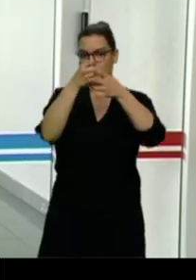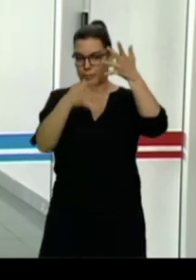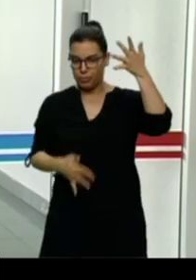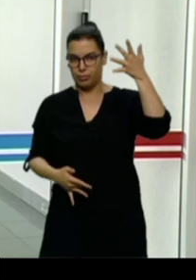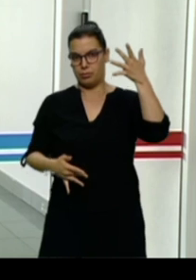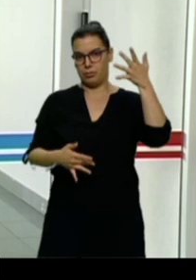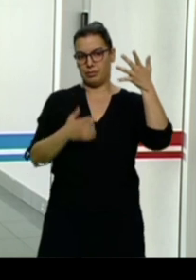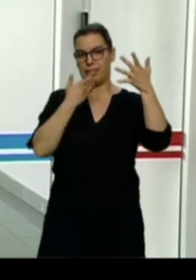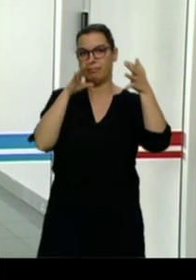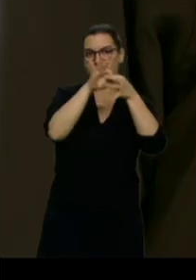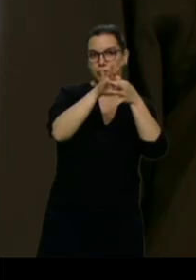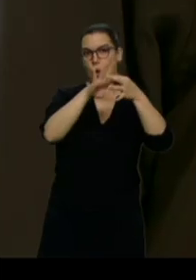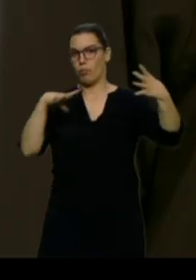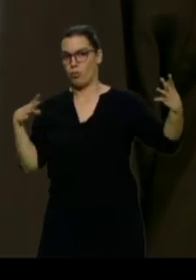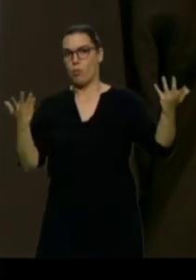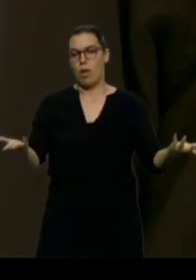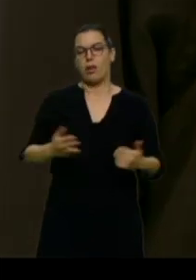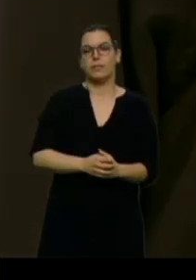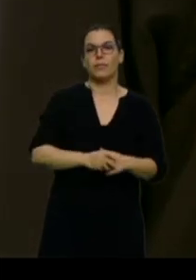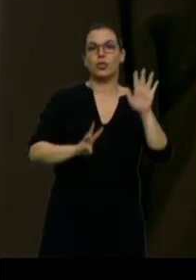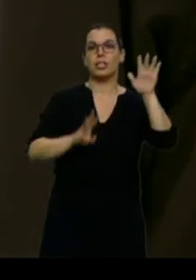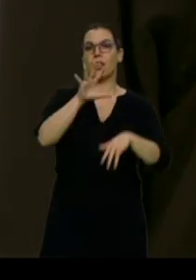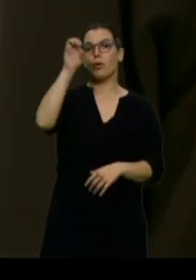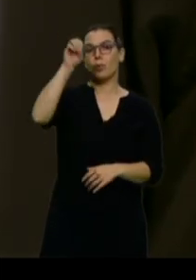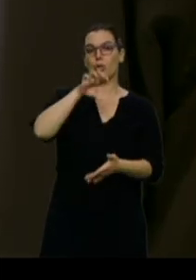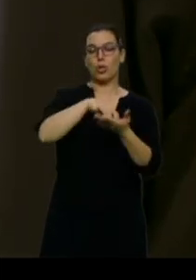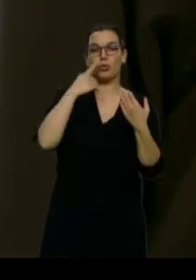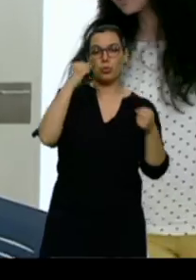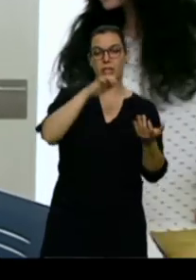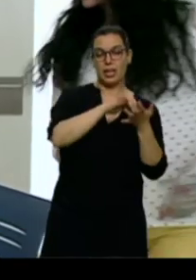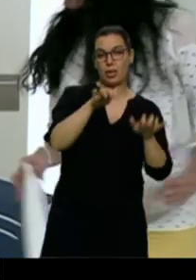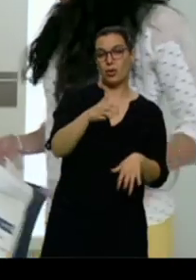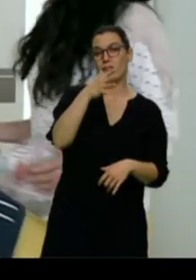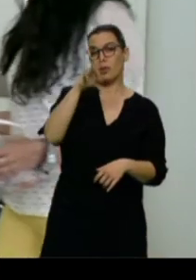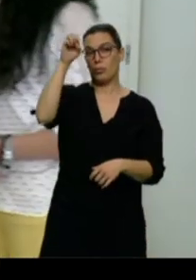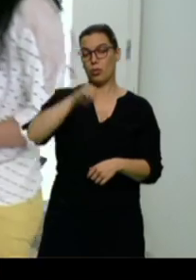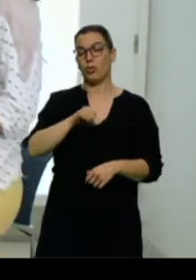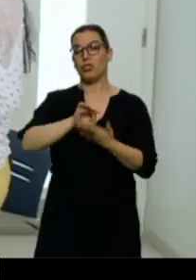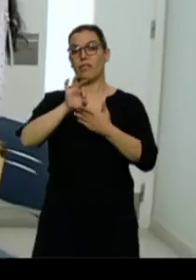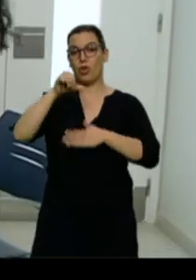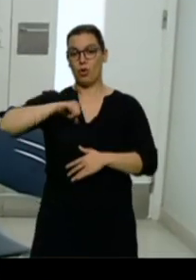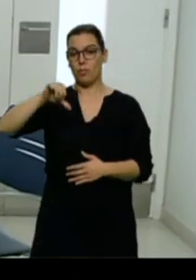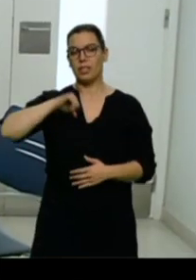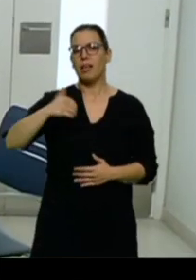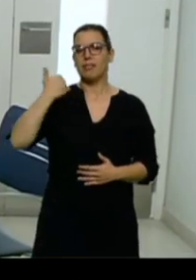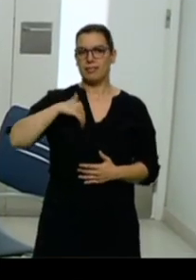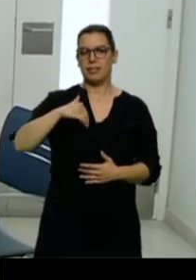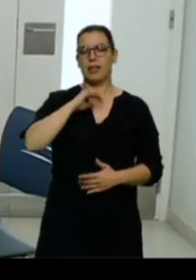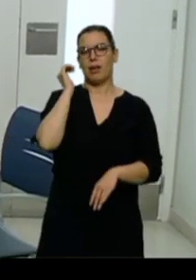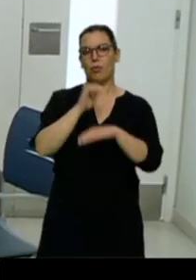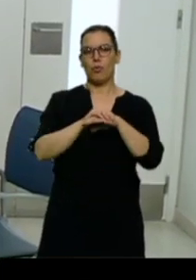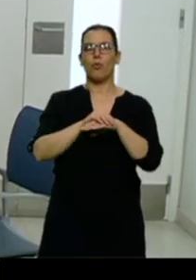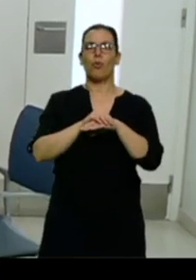85% de los centros de salud de Castilla y León y más de la mitad de los servicios hospitalarios ya llevan a cabo la aplicación de estas